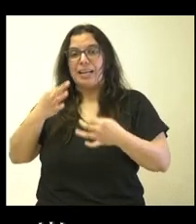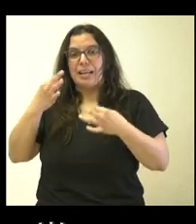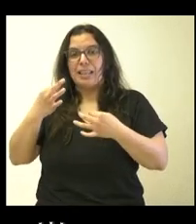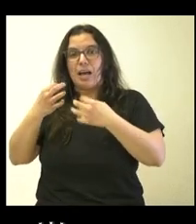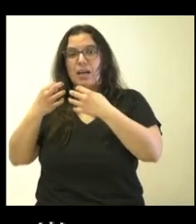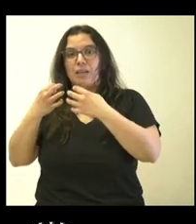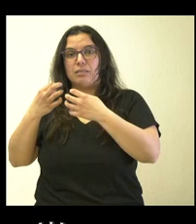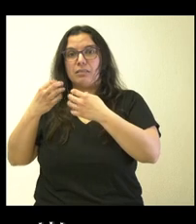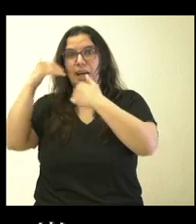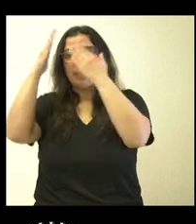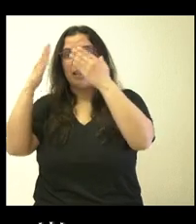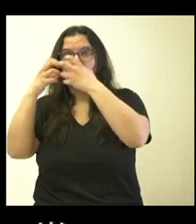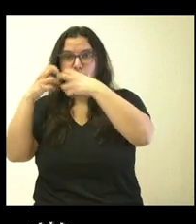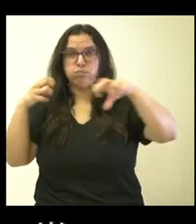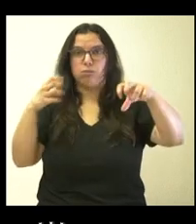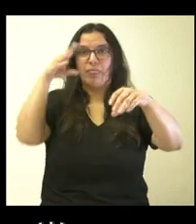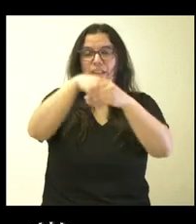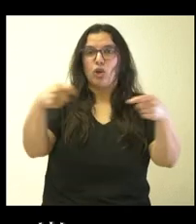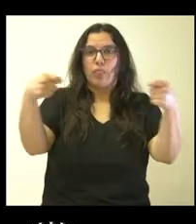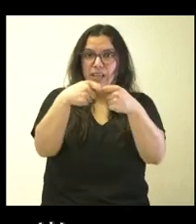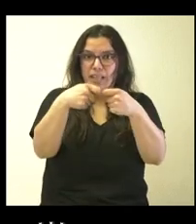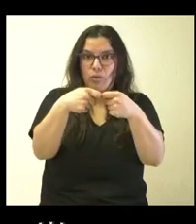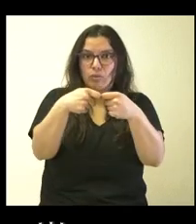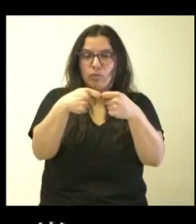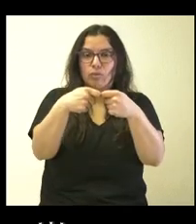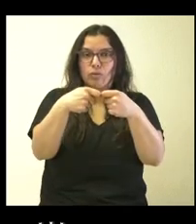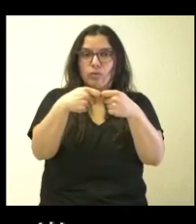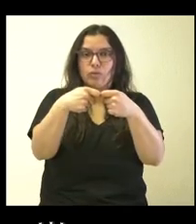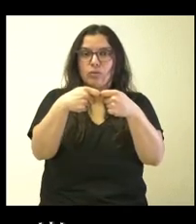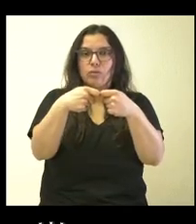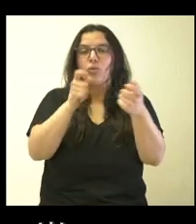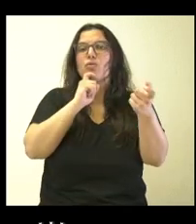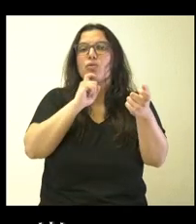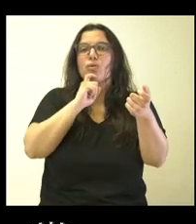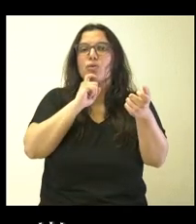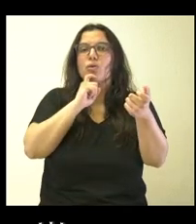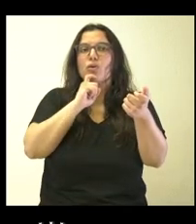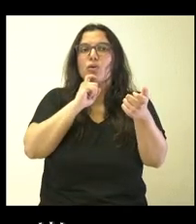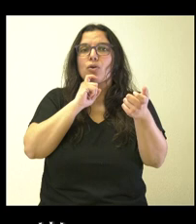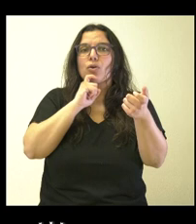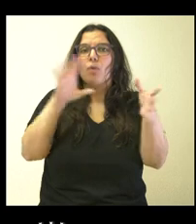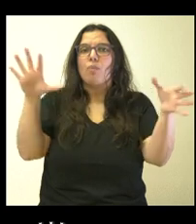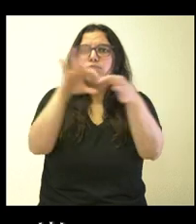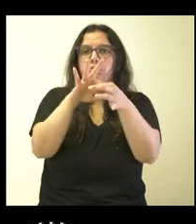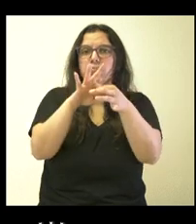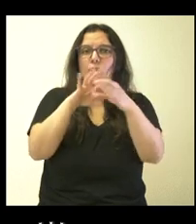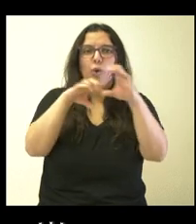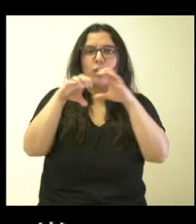centro hospitalario que es concertado, privado, concertado. ¿Cómo se va a poder conciliar esa